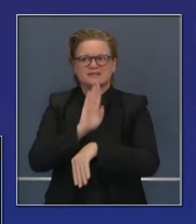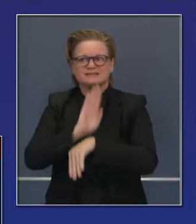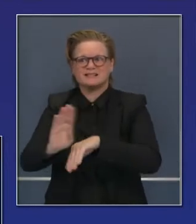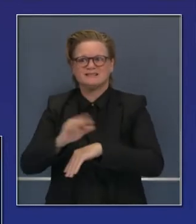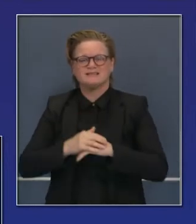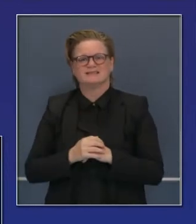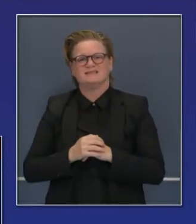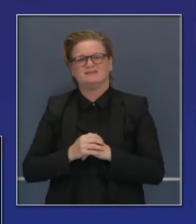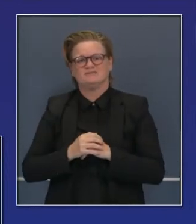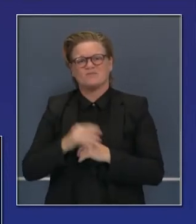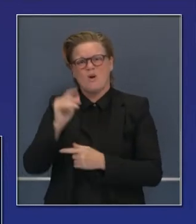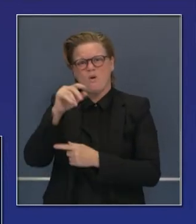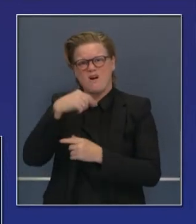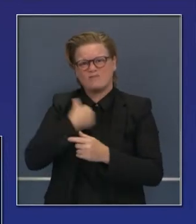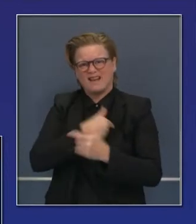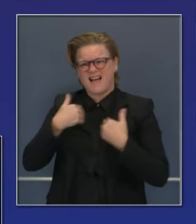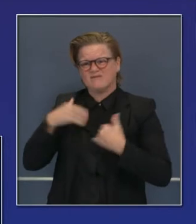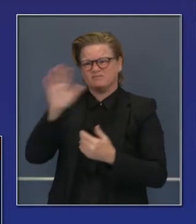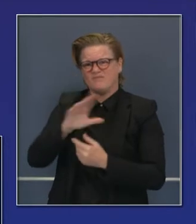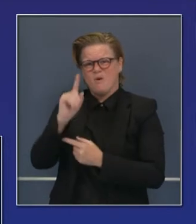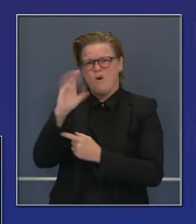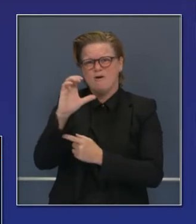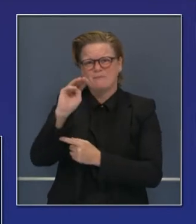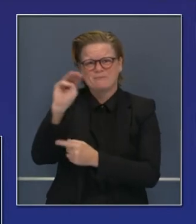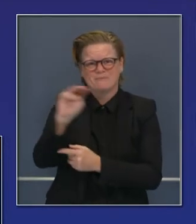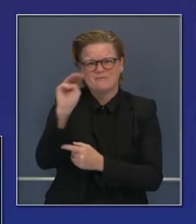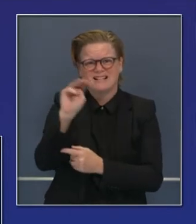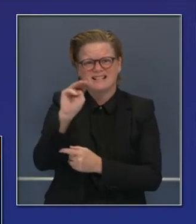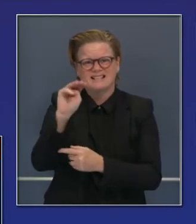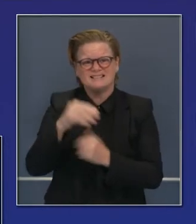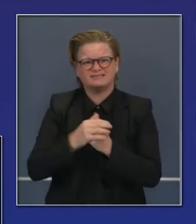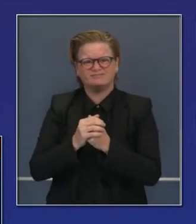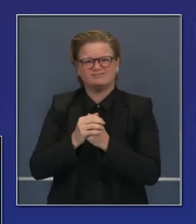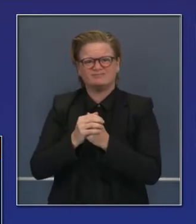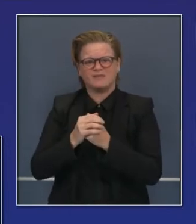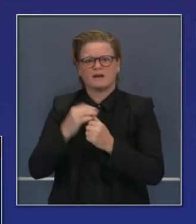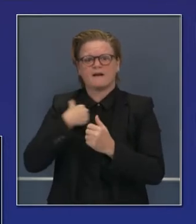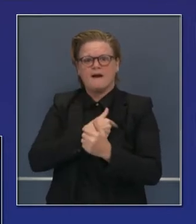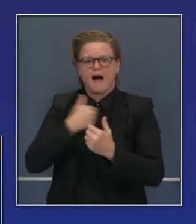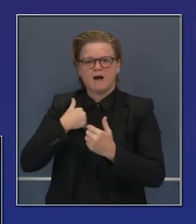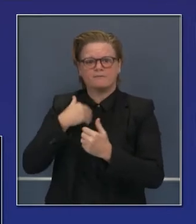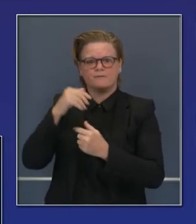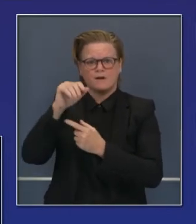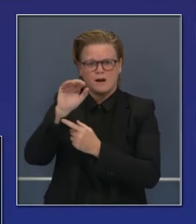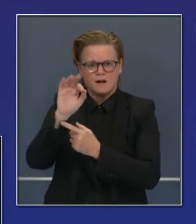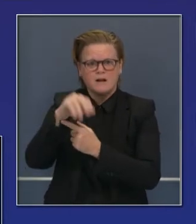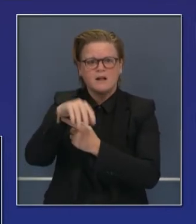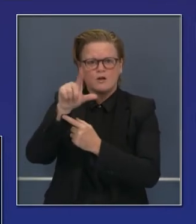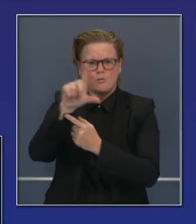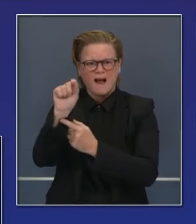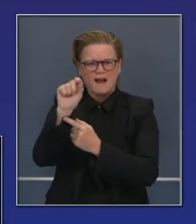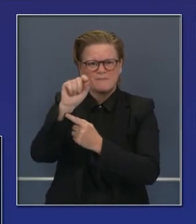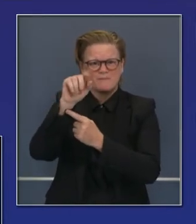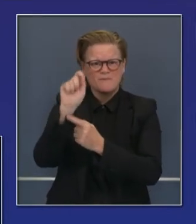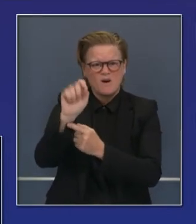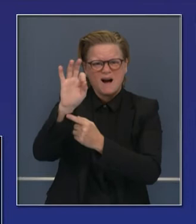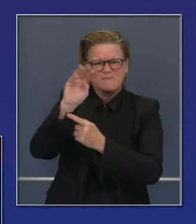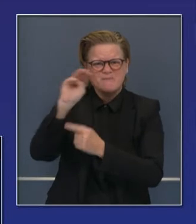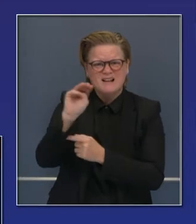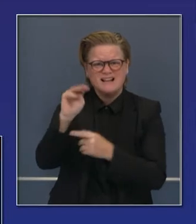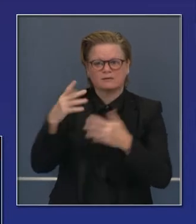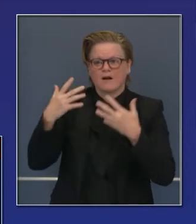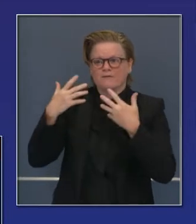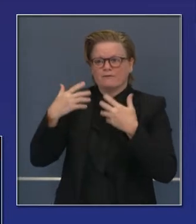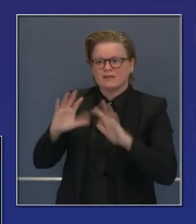crédito impositivo. Voy a instar al público que aproveche esto por una razón, porque son 100 millones de